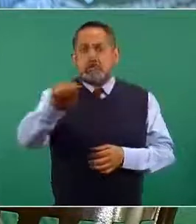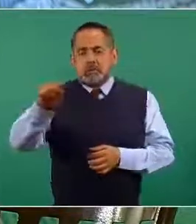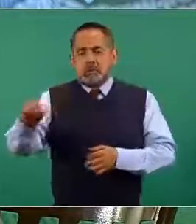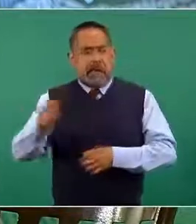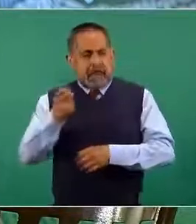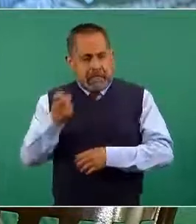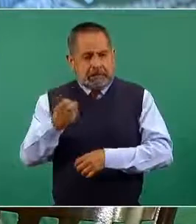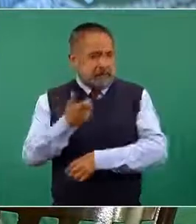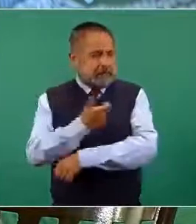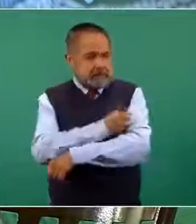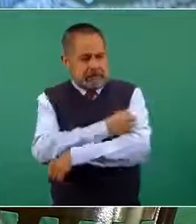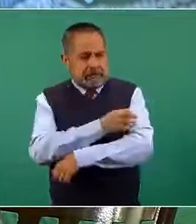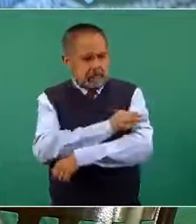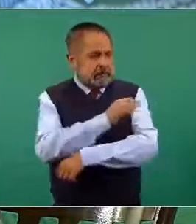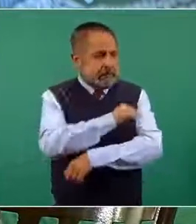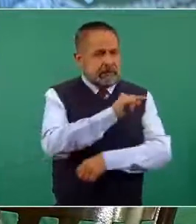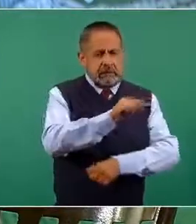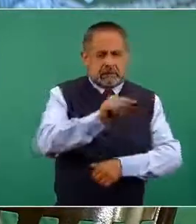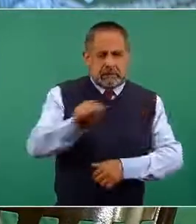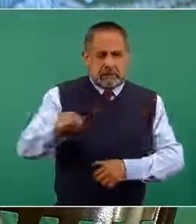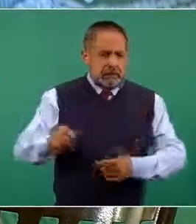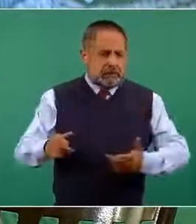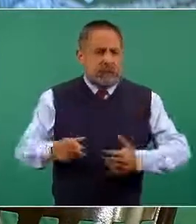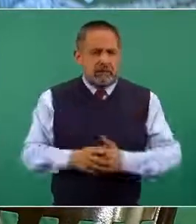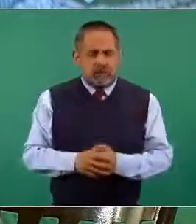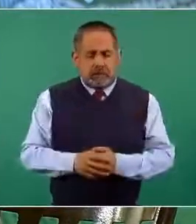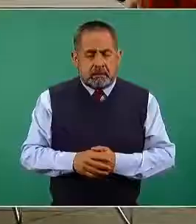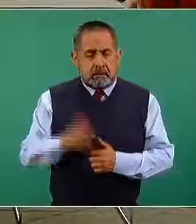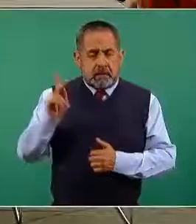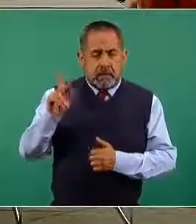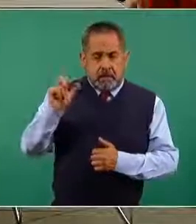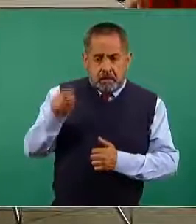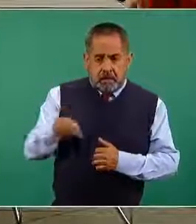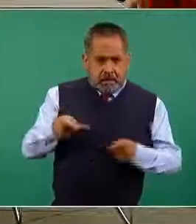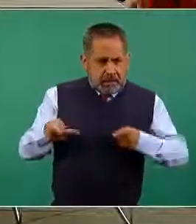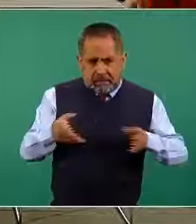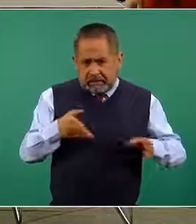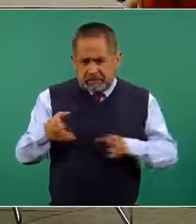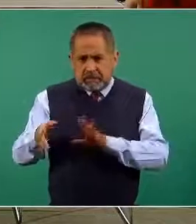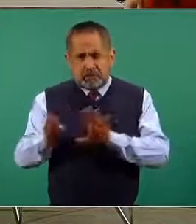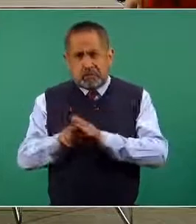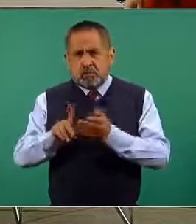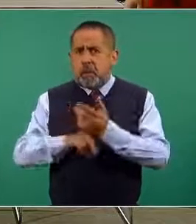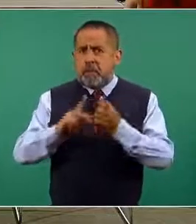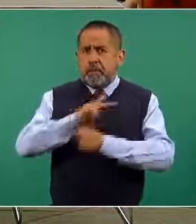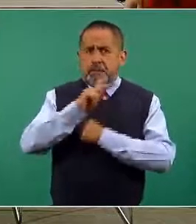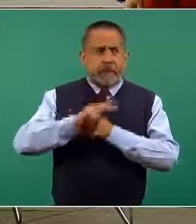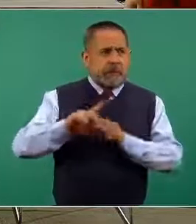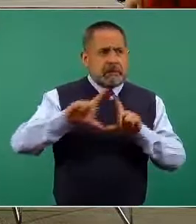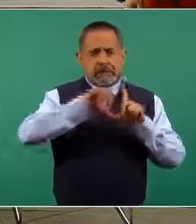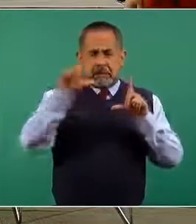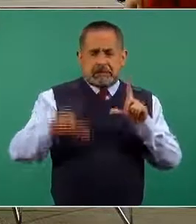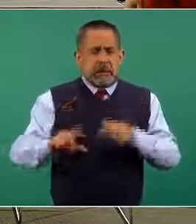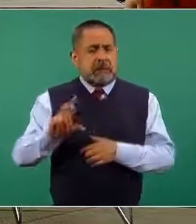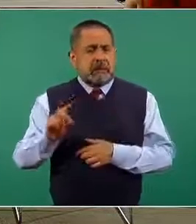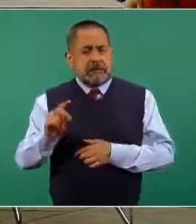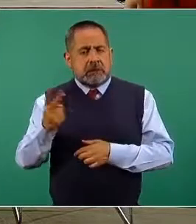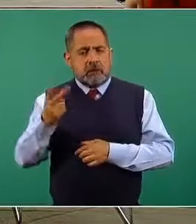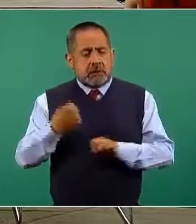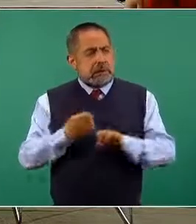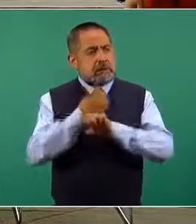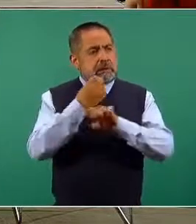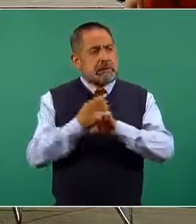aplicando las vacunas. Ya la estrategia operativa está en todo el país, en los 32 estados